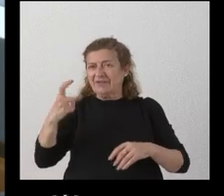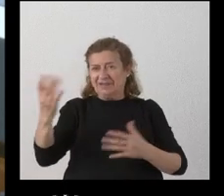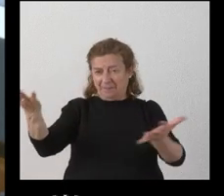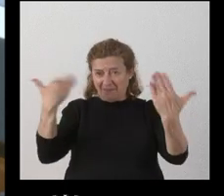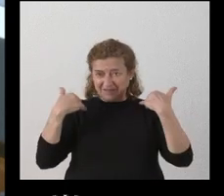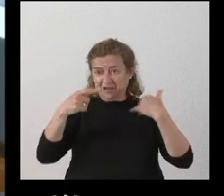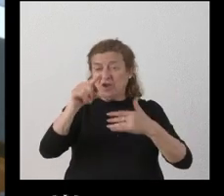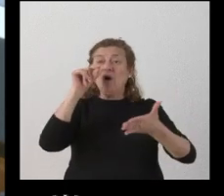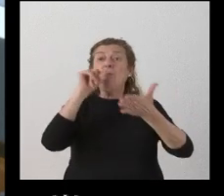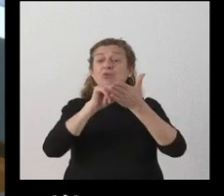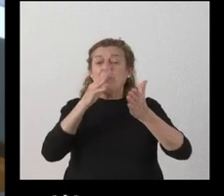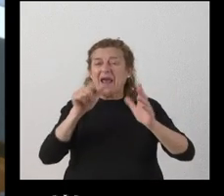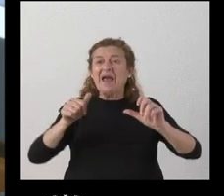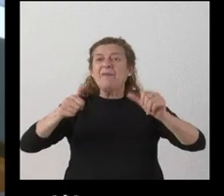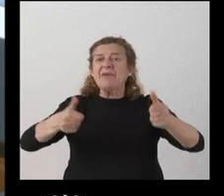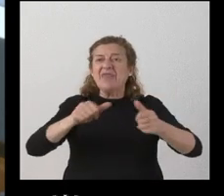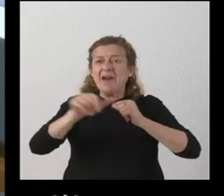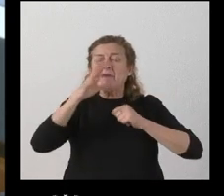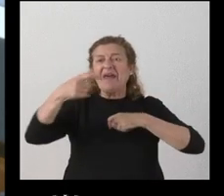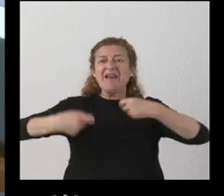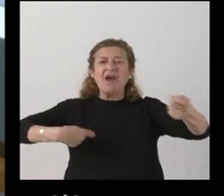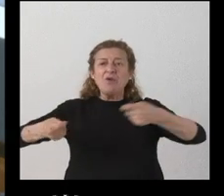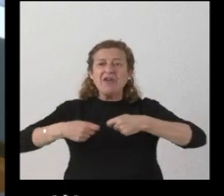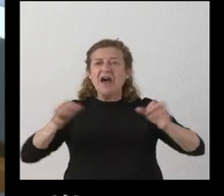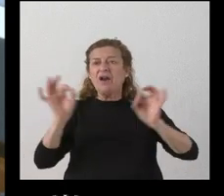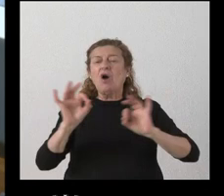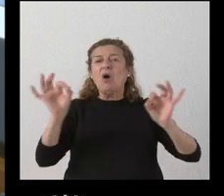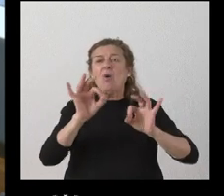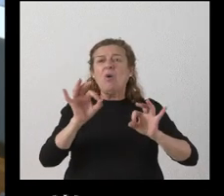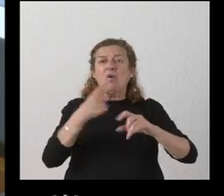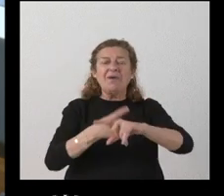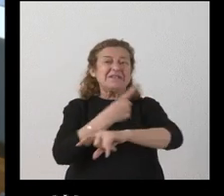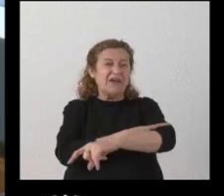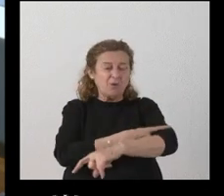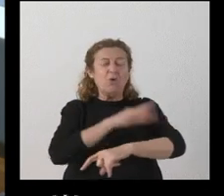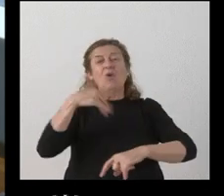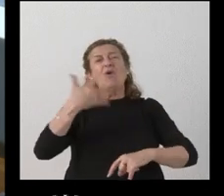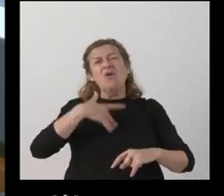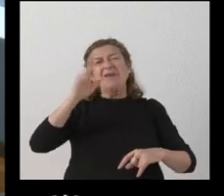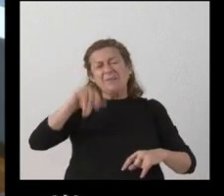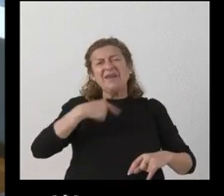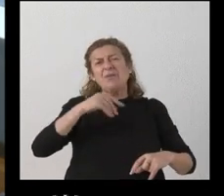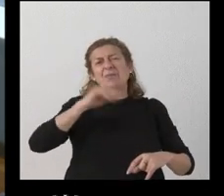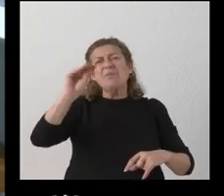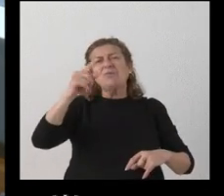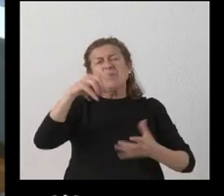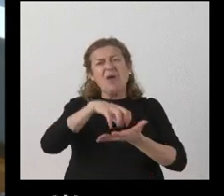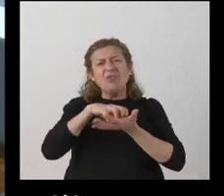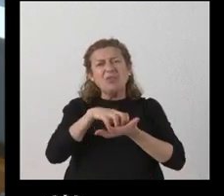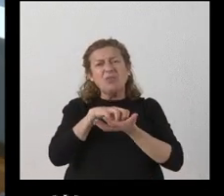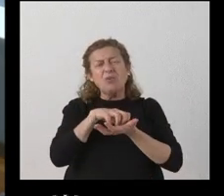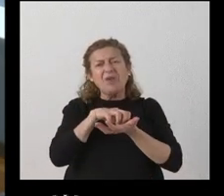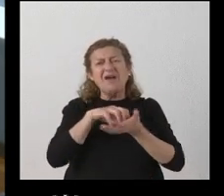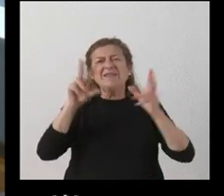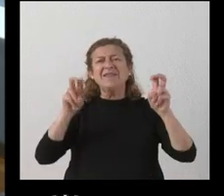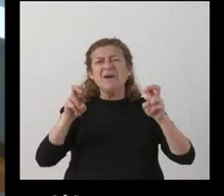este es un punto de partida para negociar o es demasiado y luego quería preguntar una duda sobre